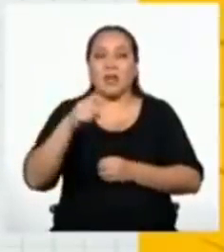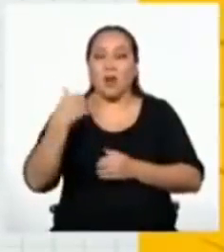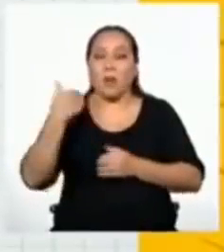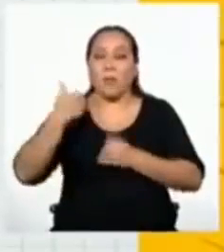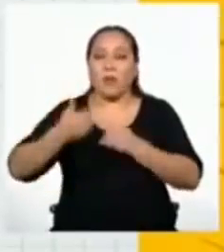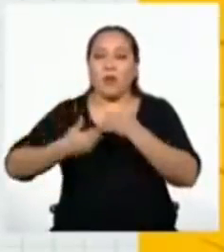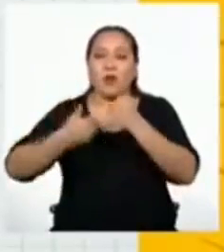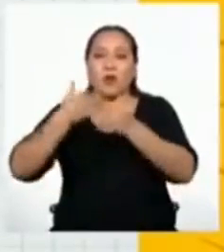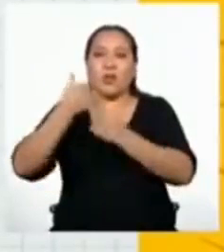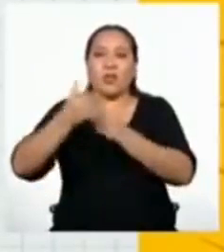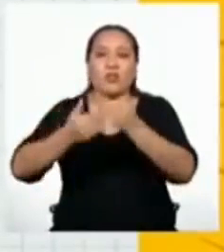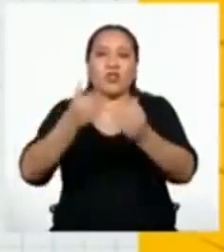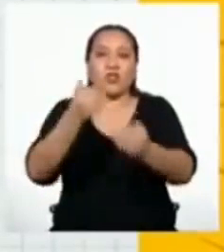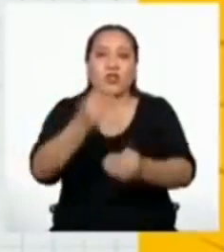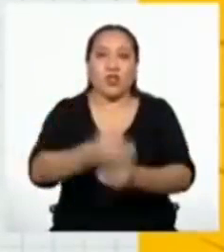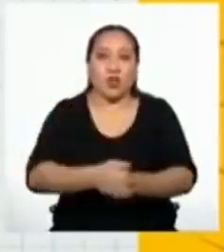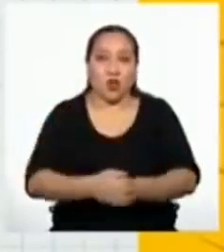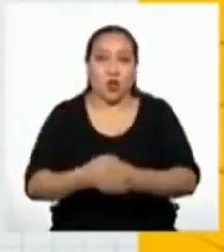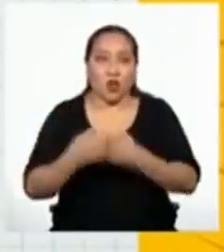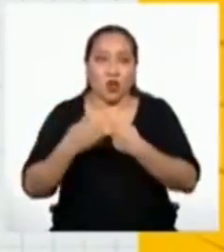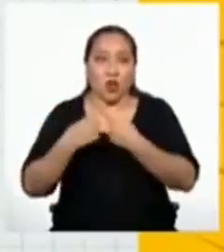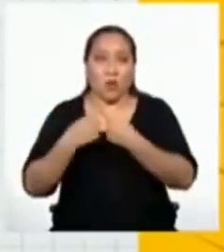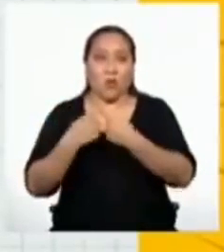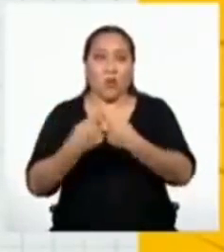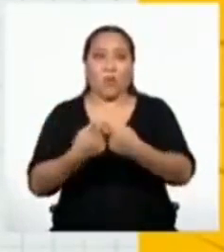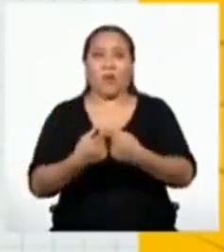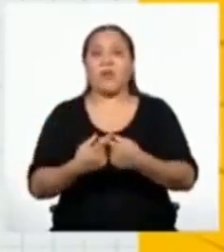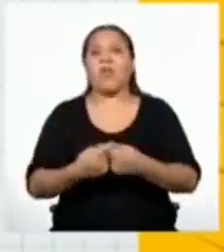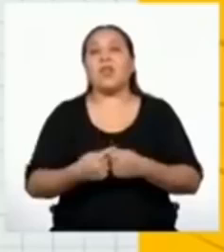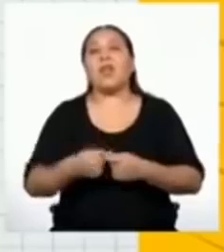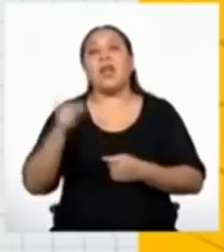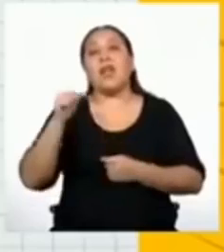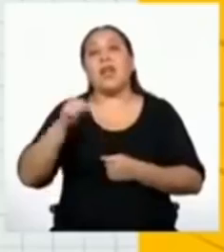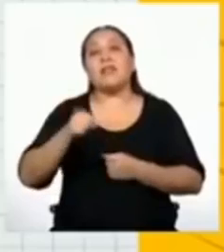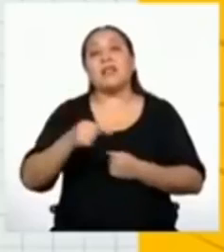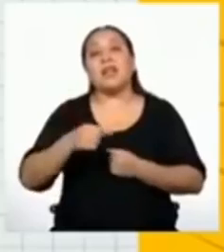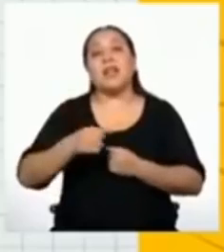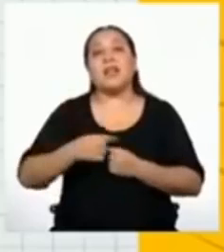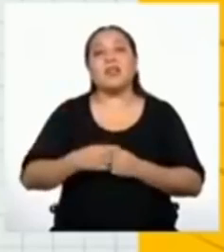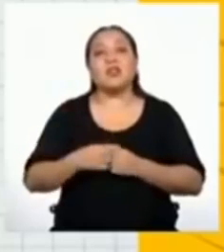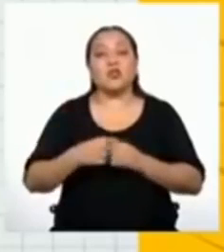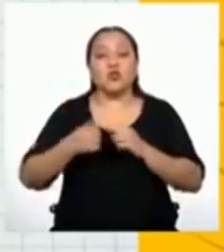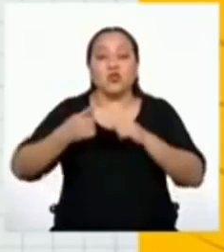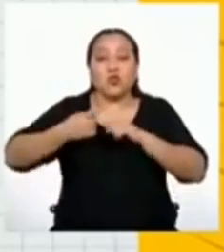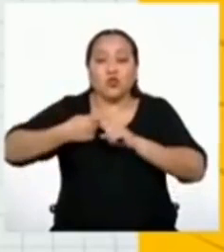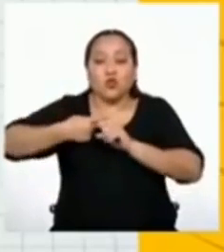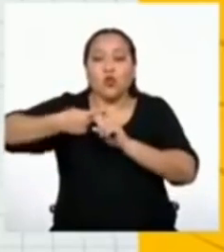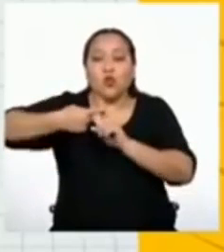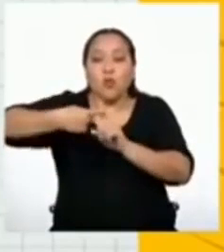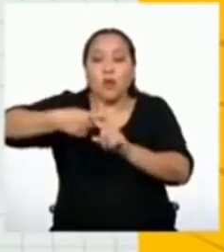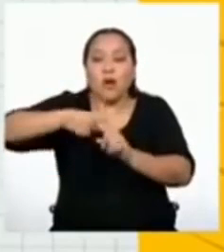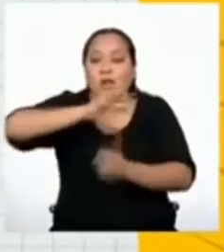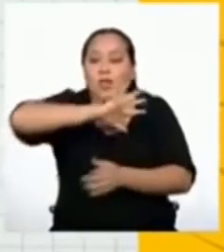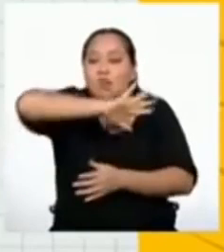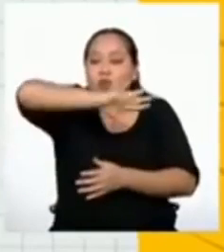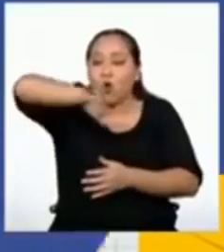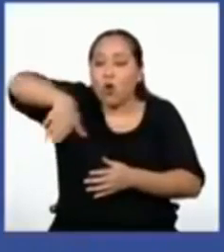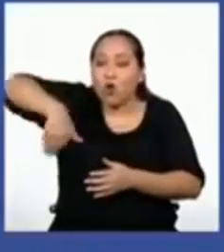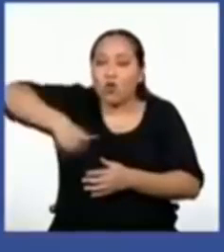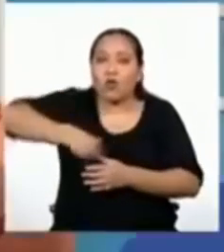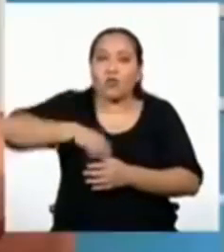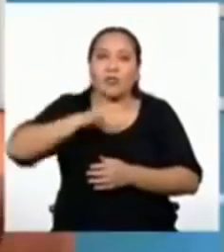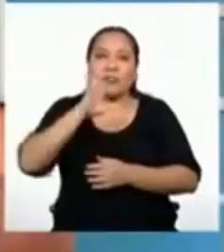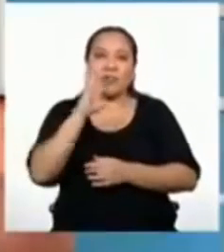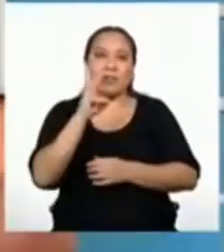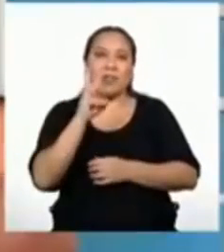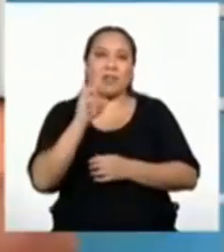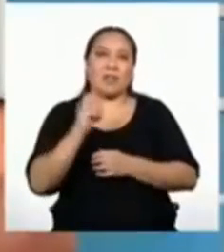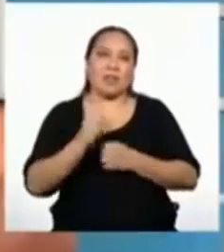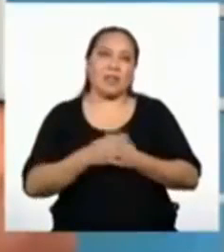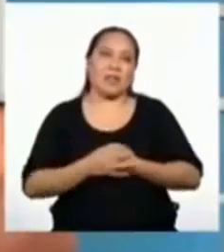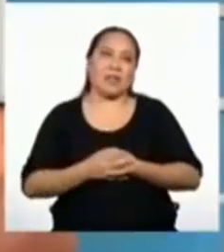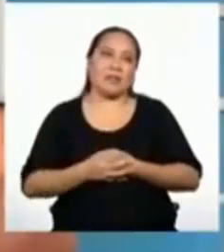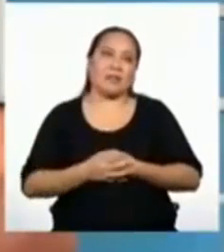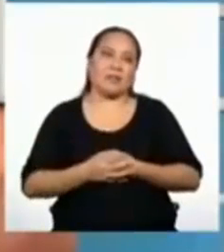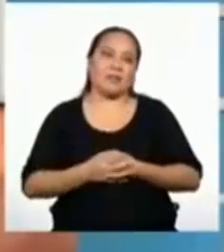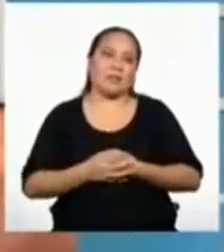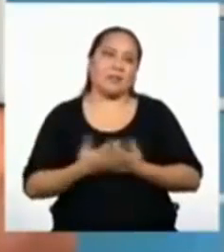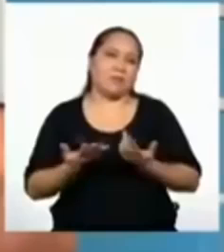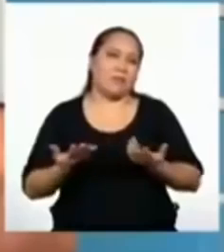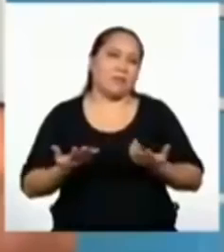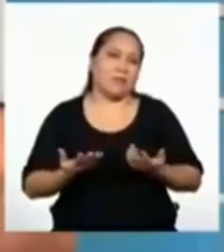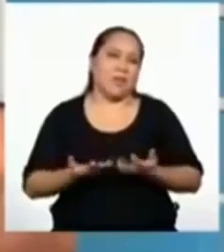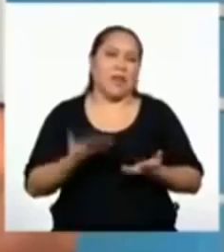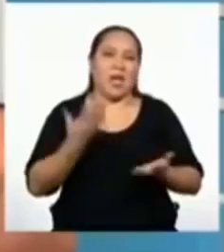una progresión geométrica en la que la suma de todos sus términos resulte sesenta. ¿Qué tal si